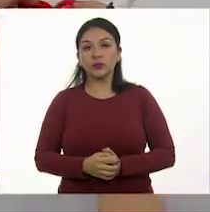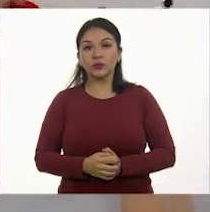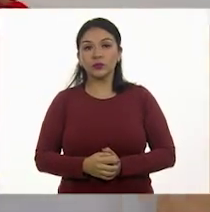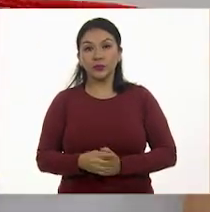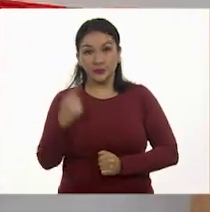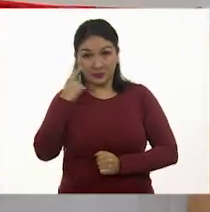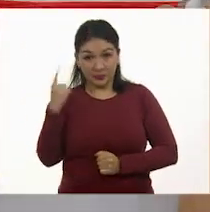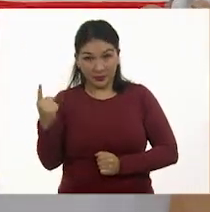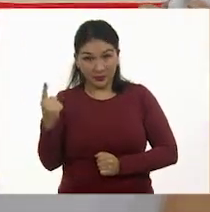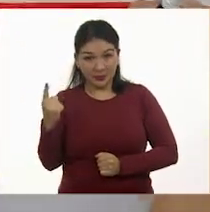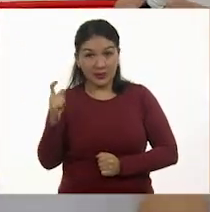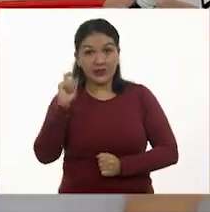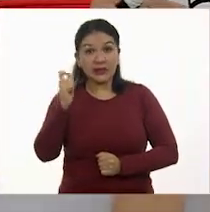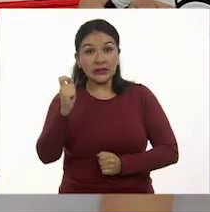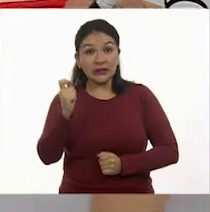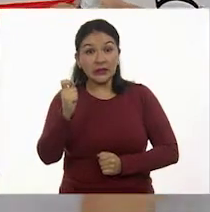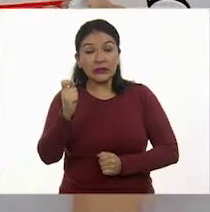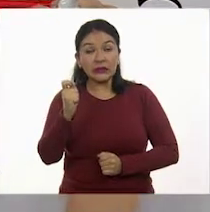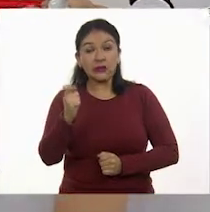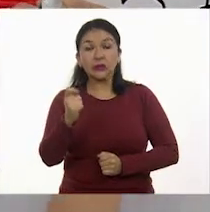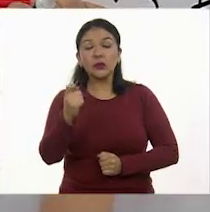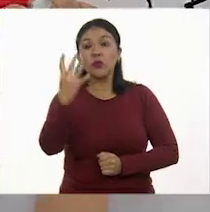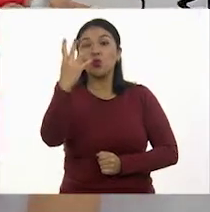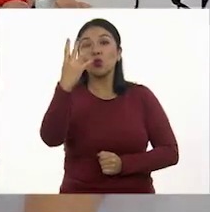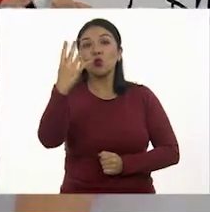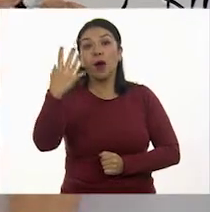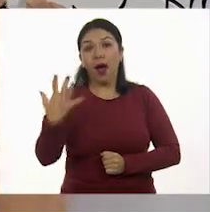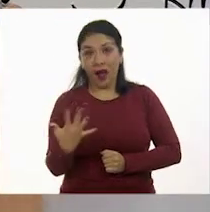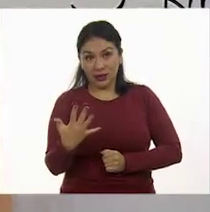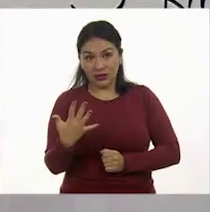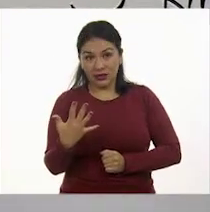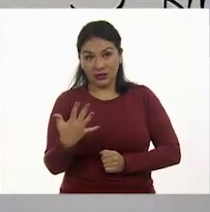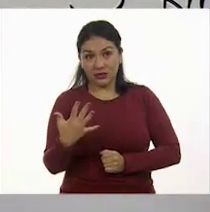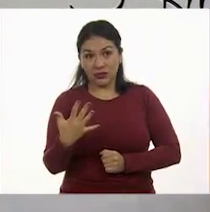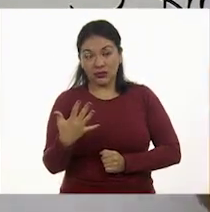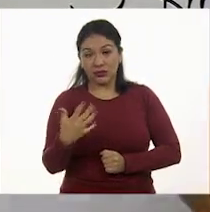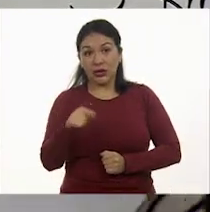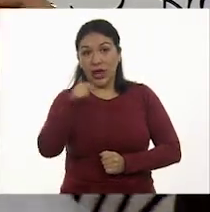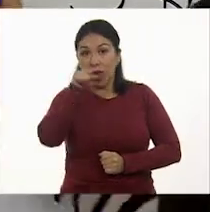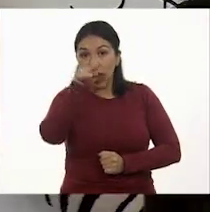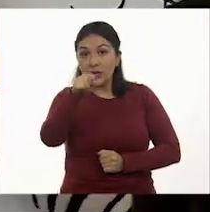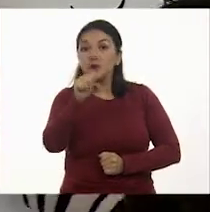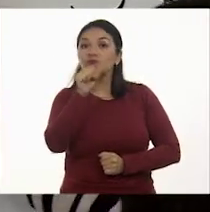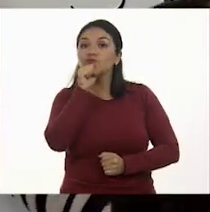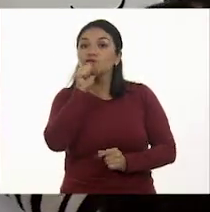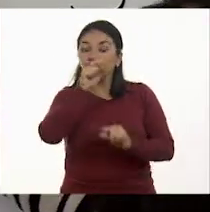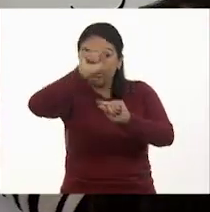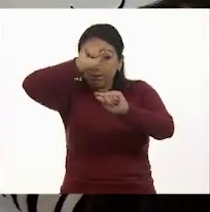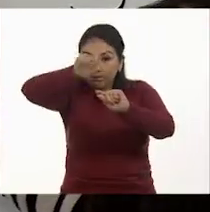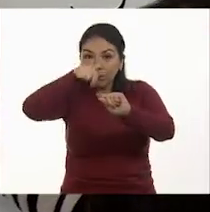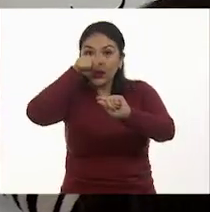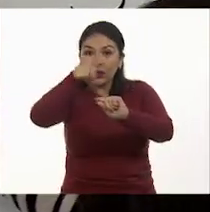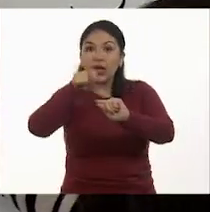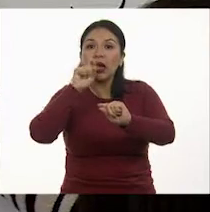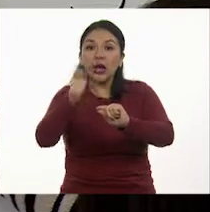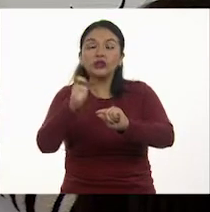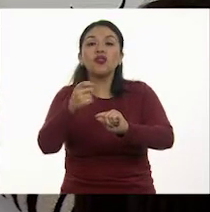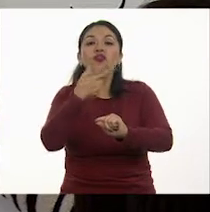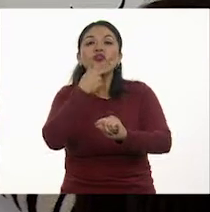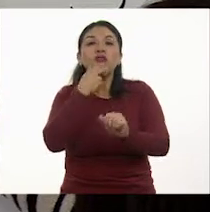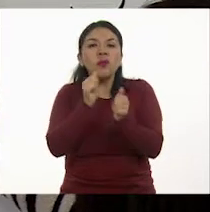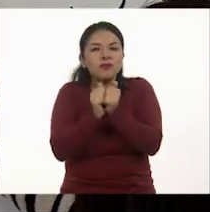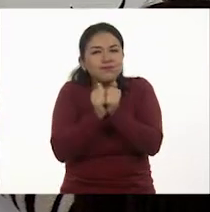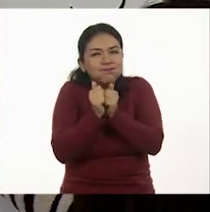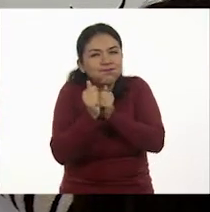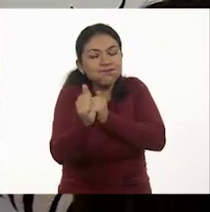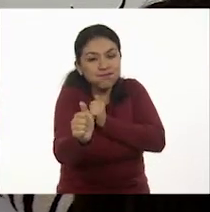Para comprobar, cinco. Ajá. Entonces, aquí... Aquí es la marca.